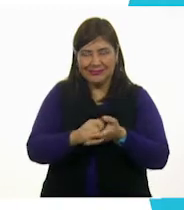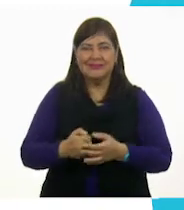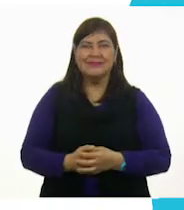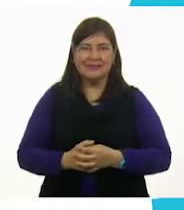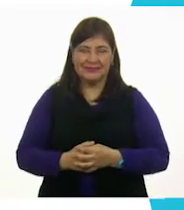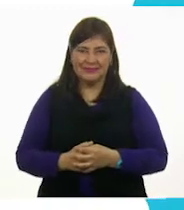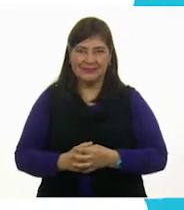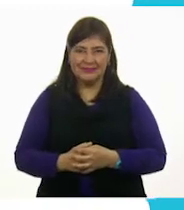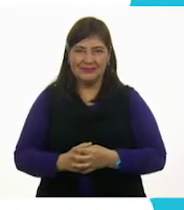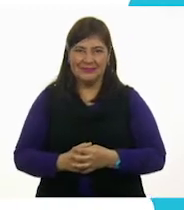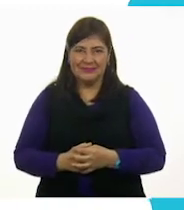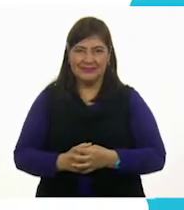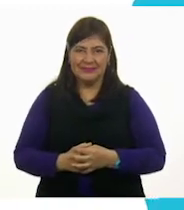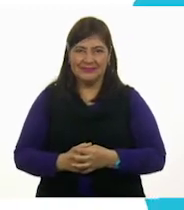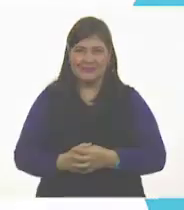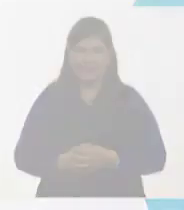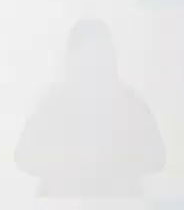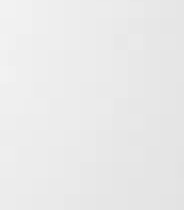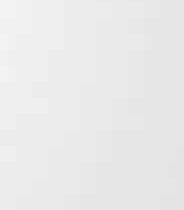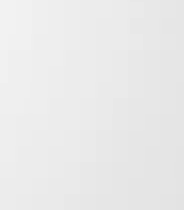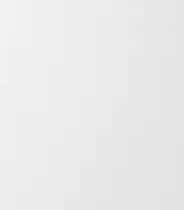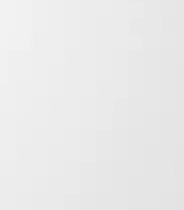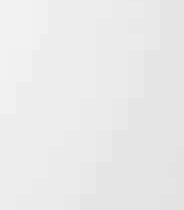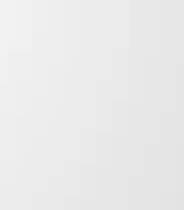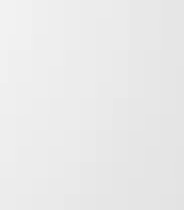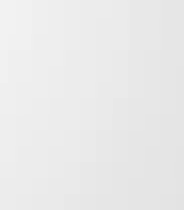.gov.mx